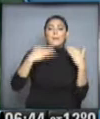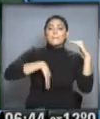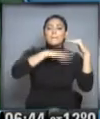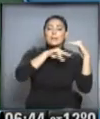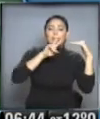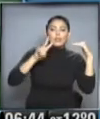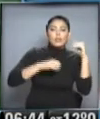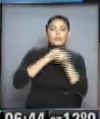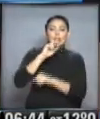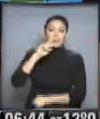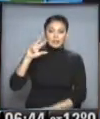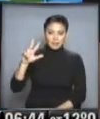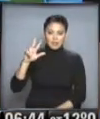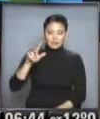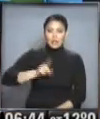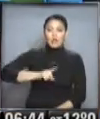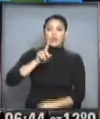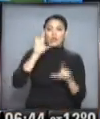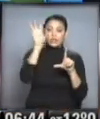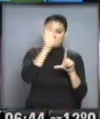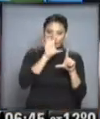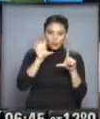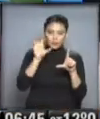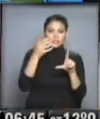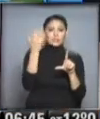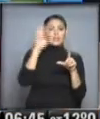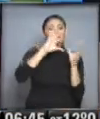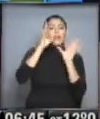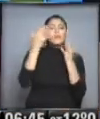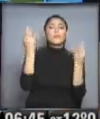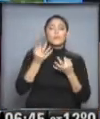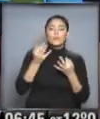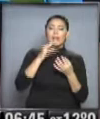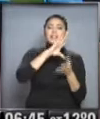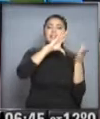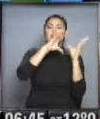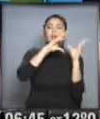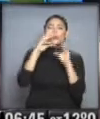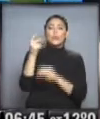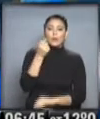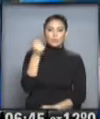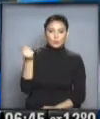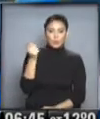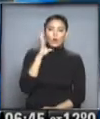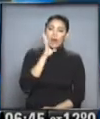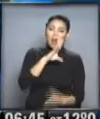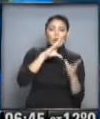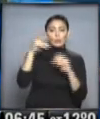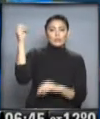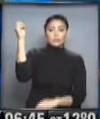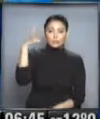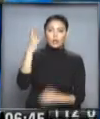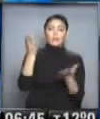a 23 grados. En el noroeste argentino, buen tiempo aquí también. Cielo con muy poca nubosidad, agua parcialmente nublado.